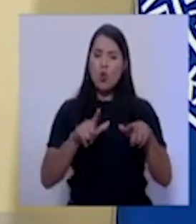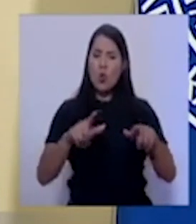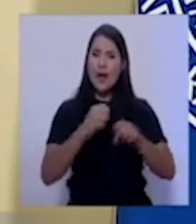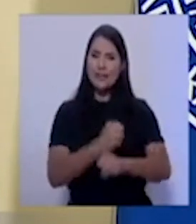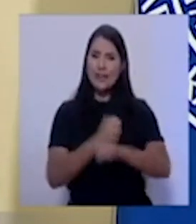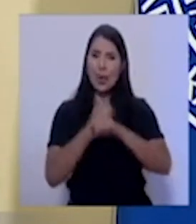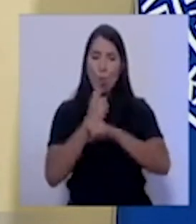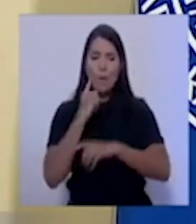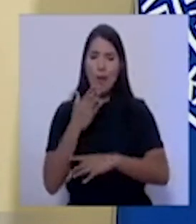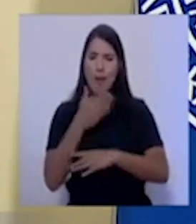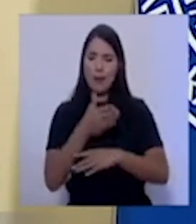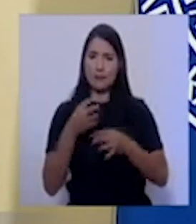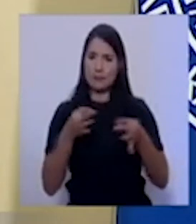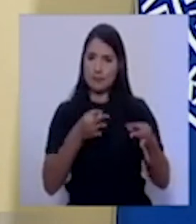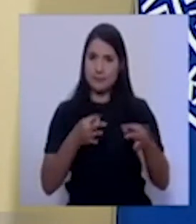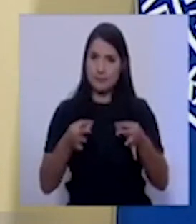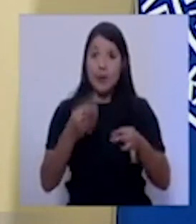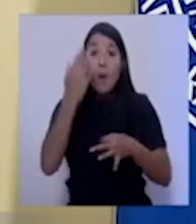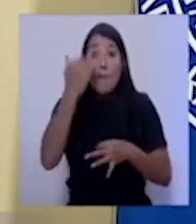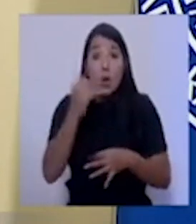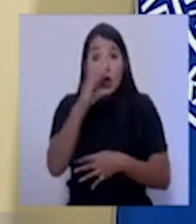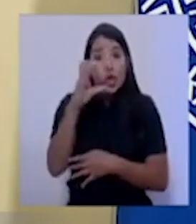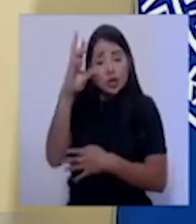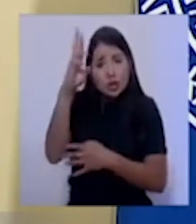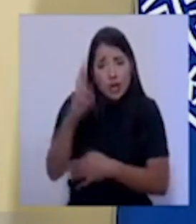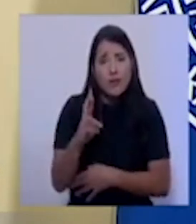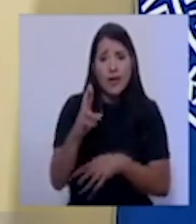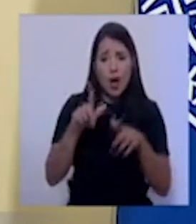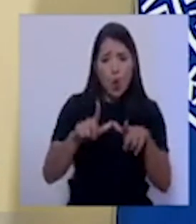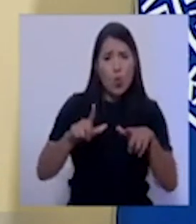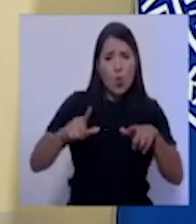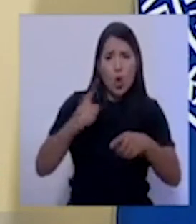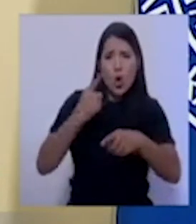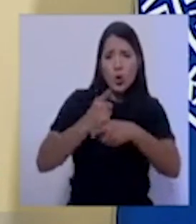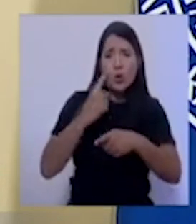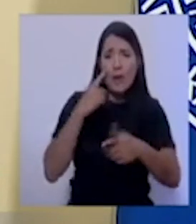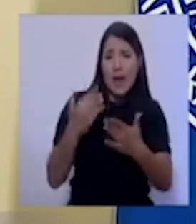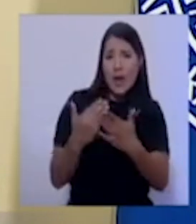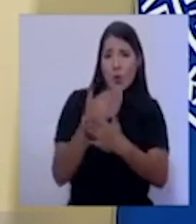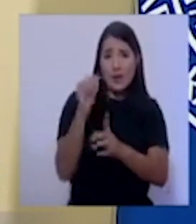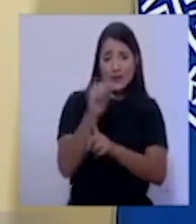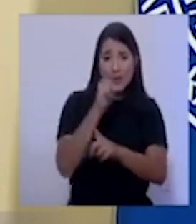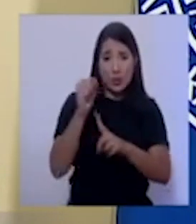porque somos un destino turístico idóneo para el nuevo contexto mundial.